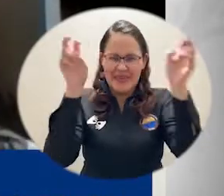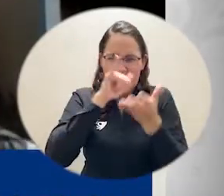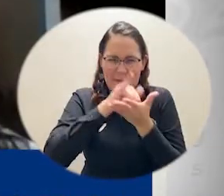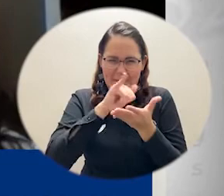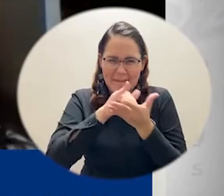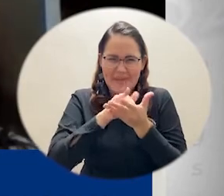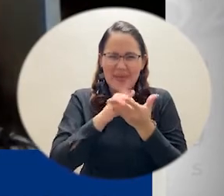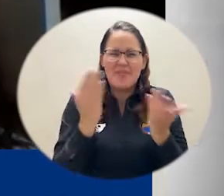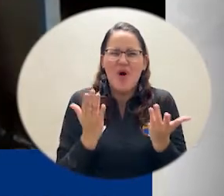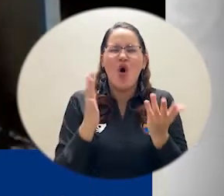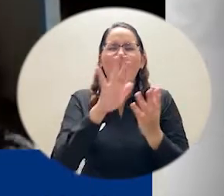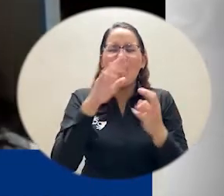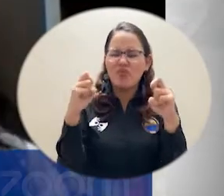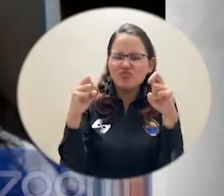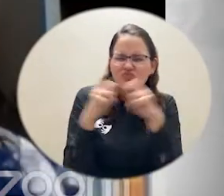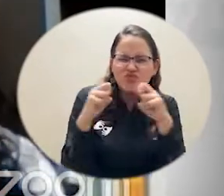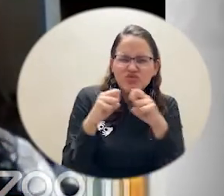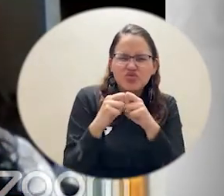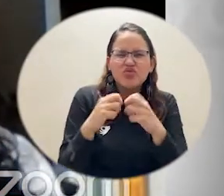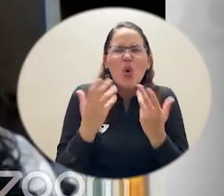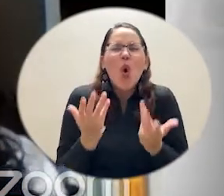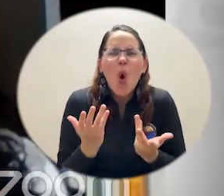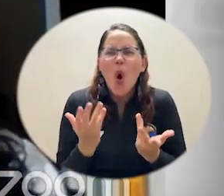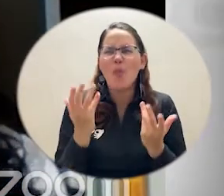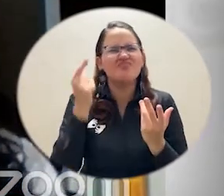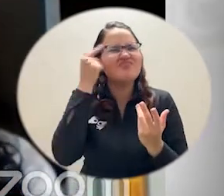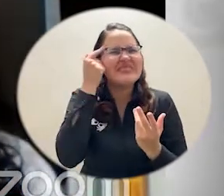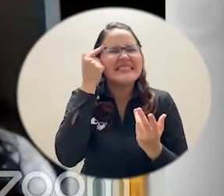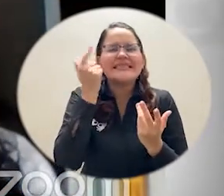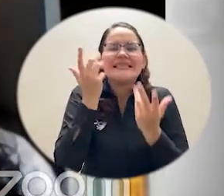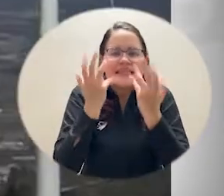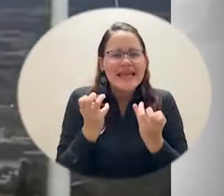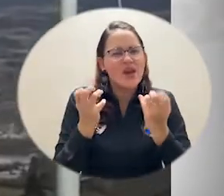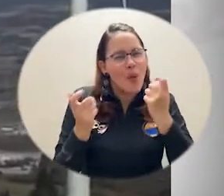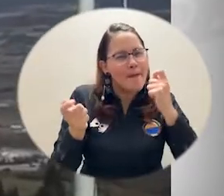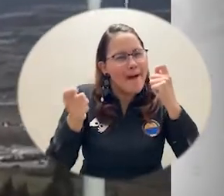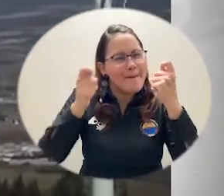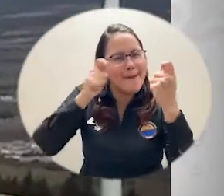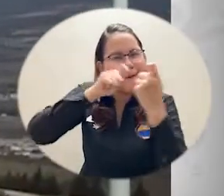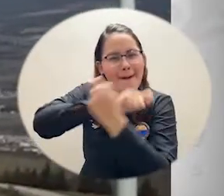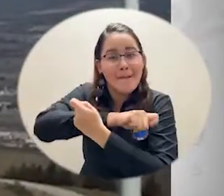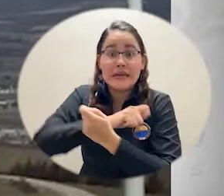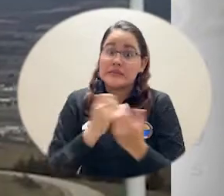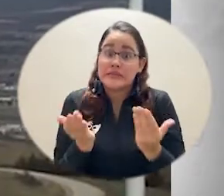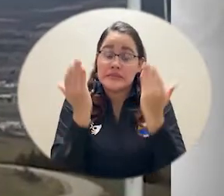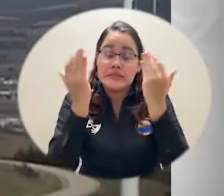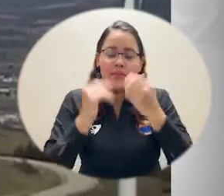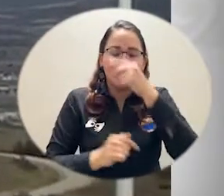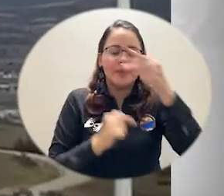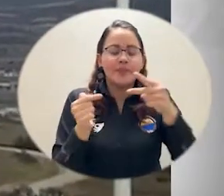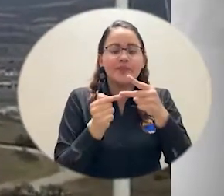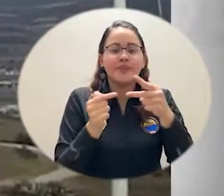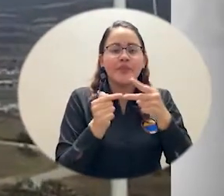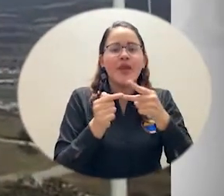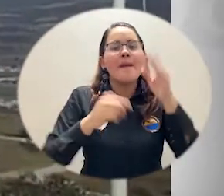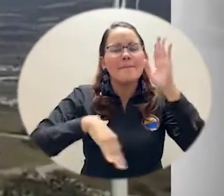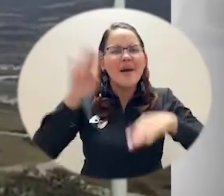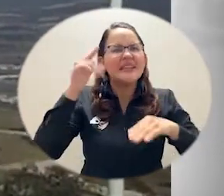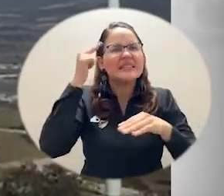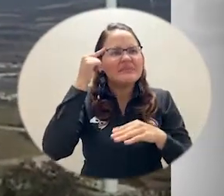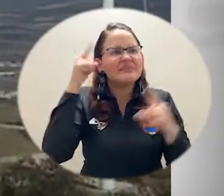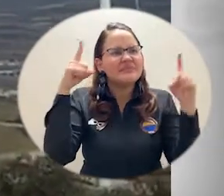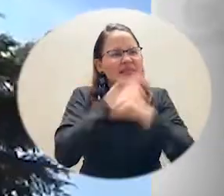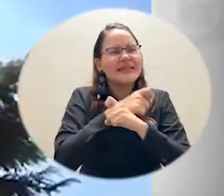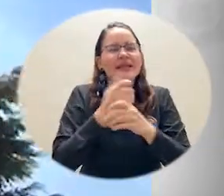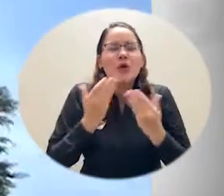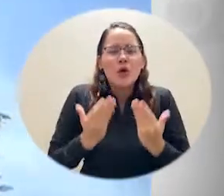misma profundización de la matriz energética fosilizada, sí que implica el uso de nuevas técnicas para garantizar su continuidad. Y, por otro lado, la apropiación y